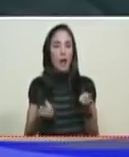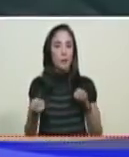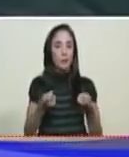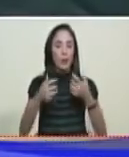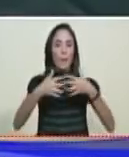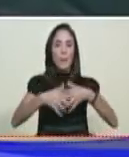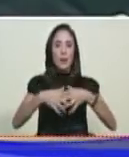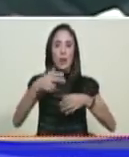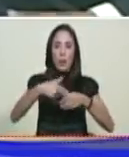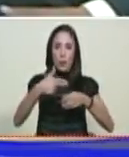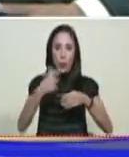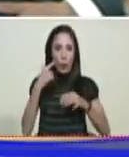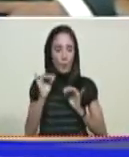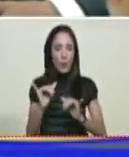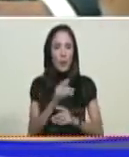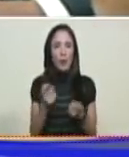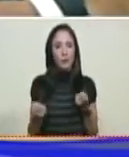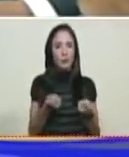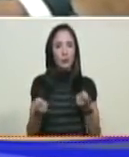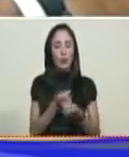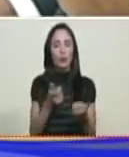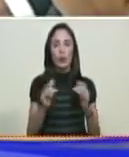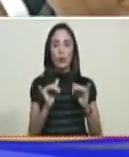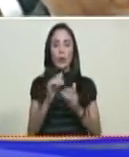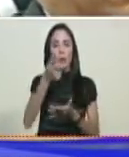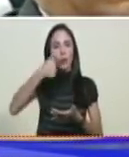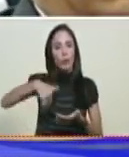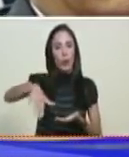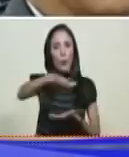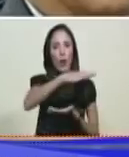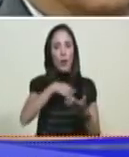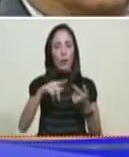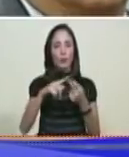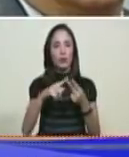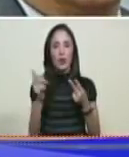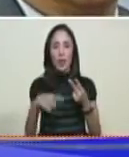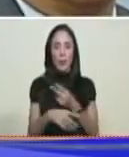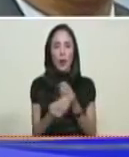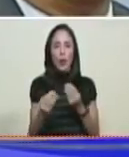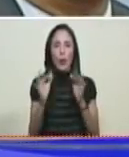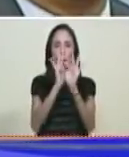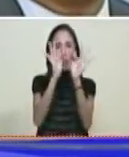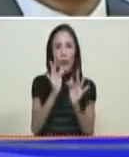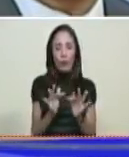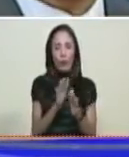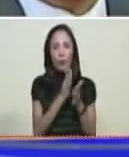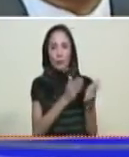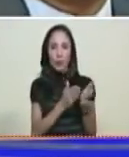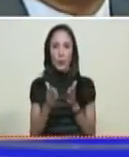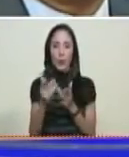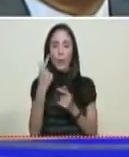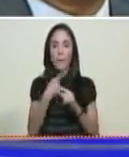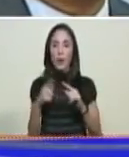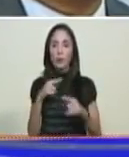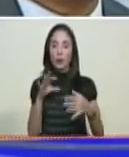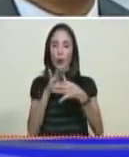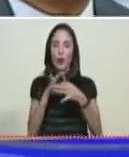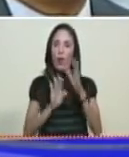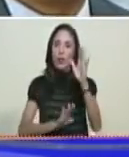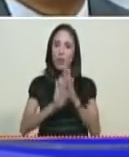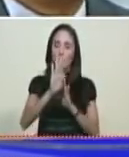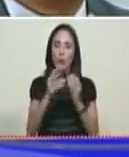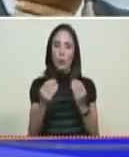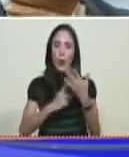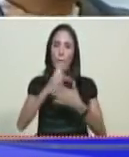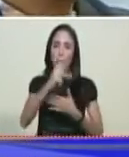campos, de la infraestructura, pero vamos juntos, vamos juntos al desarrollo del plan para